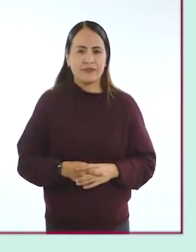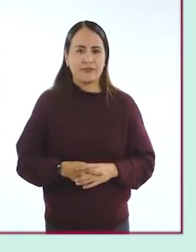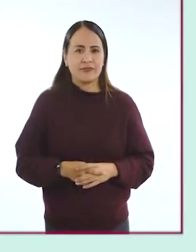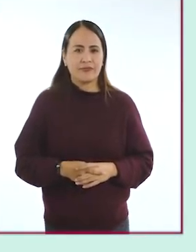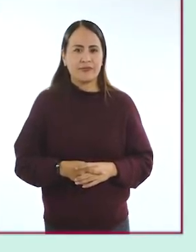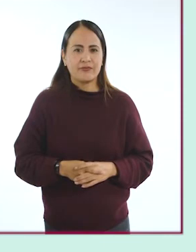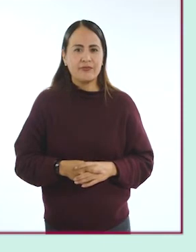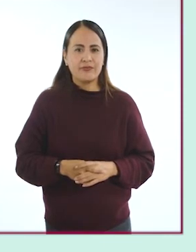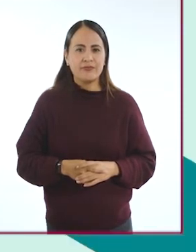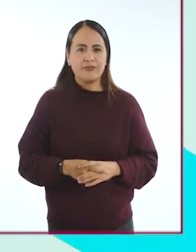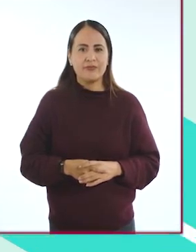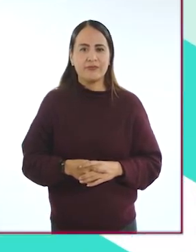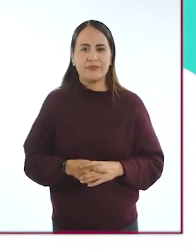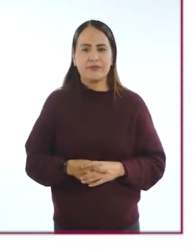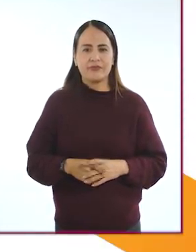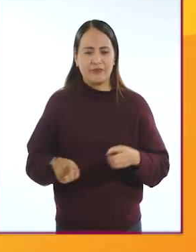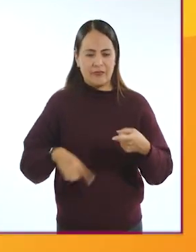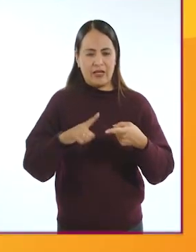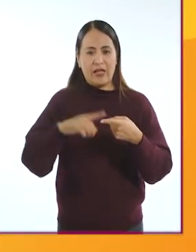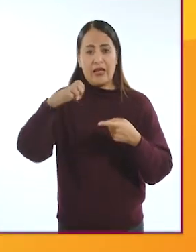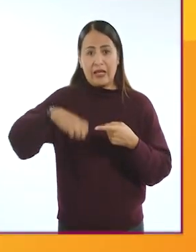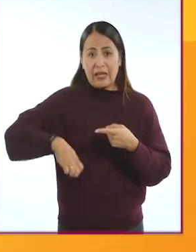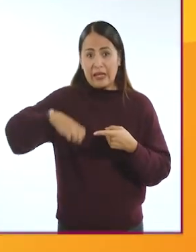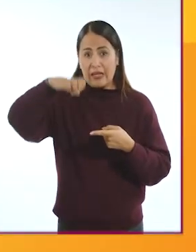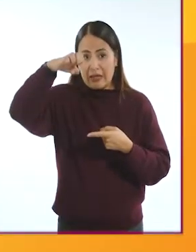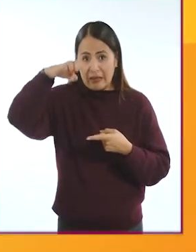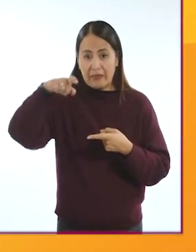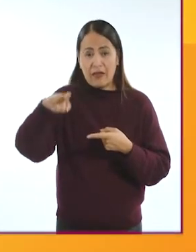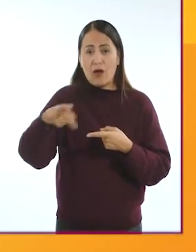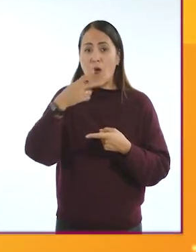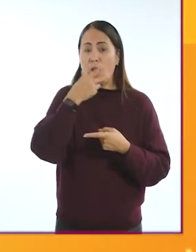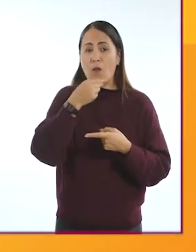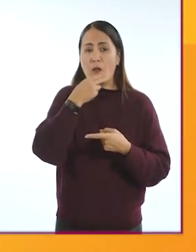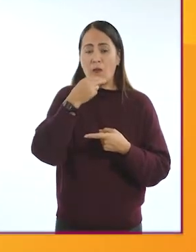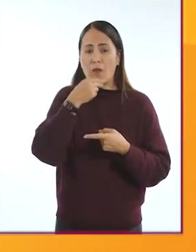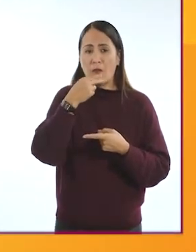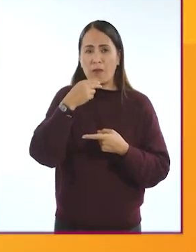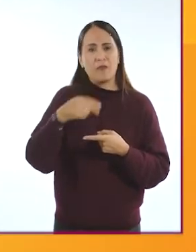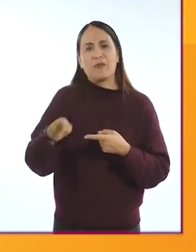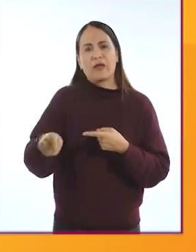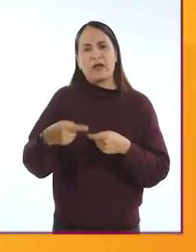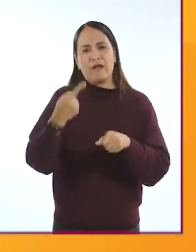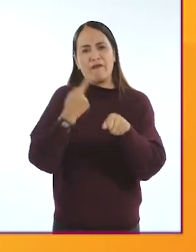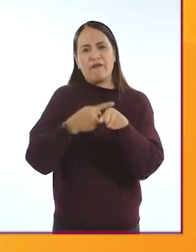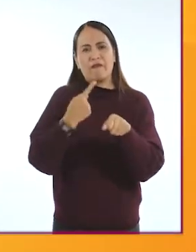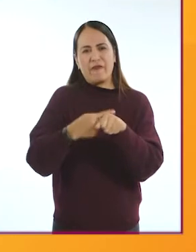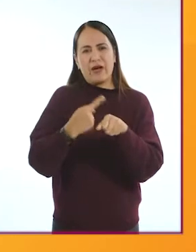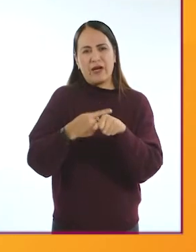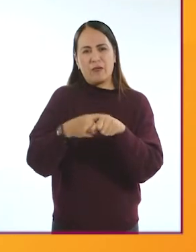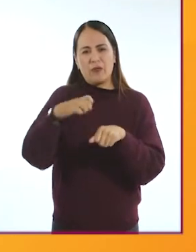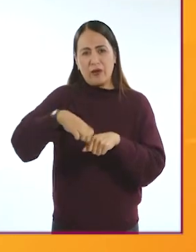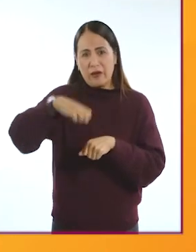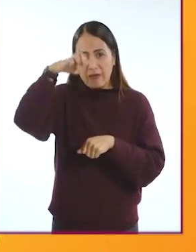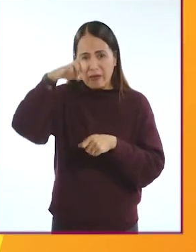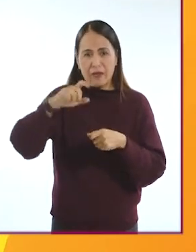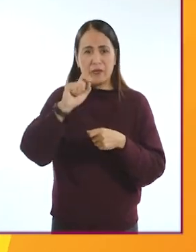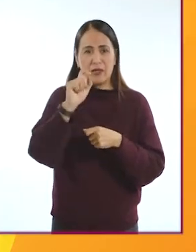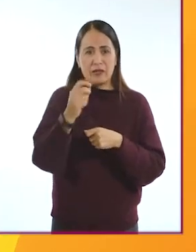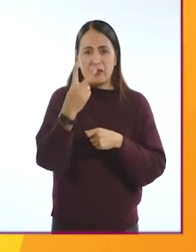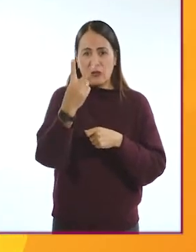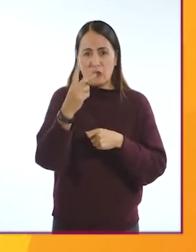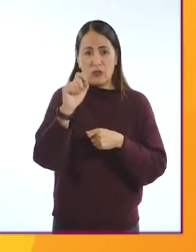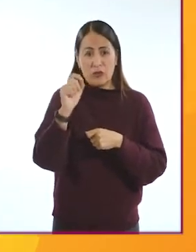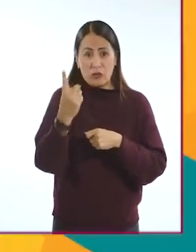Trivias digitales ¿A qué edad fue diagnosticado Stephen Hawking con la enfermedad de Lugerich? ¿Fue a los 22,